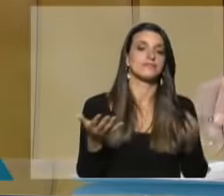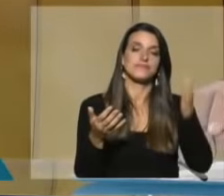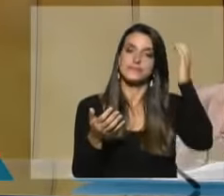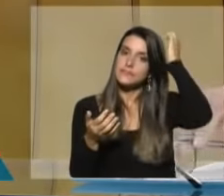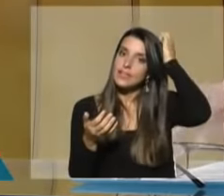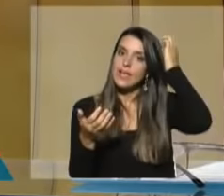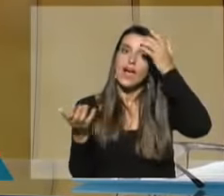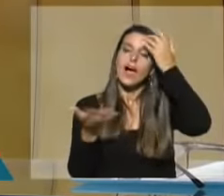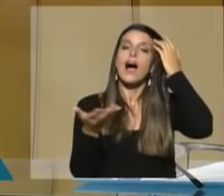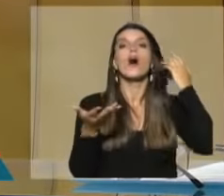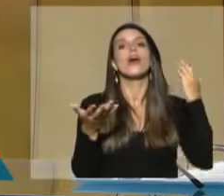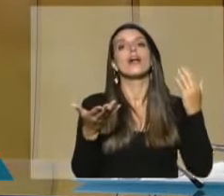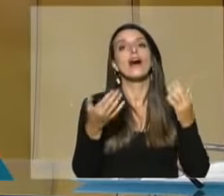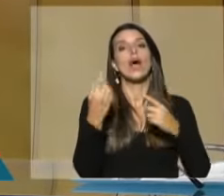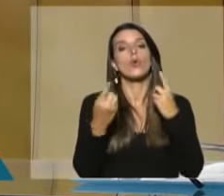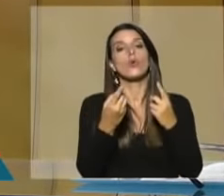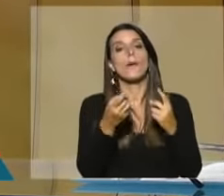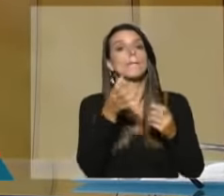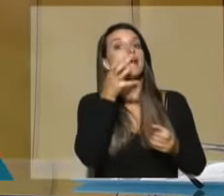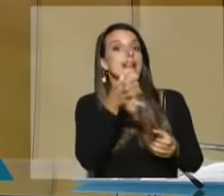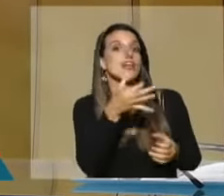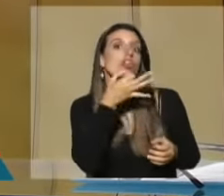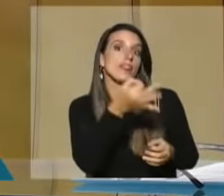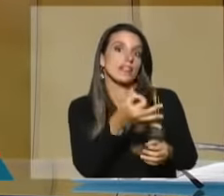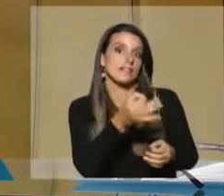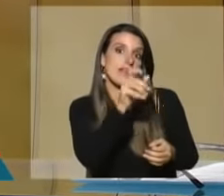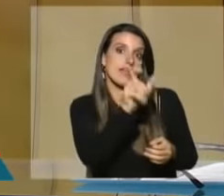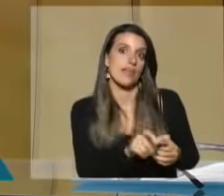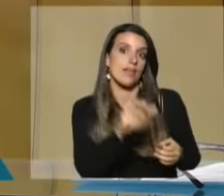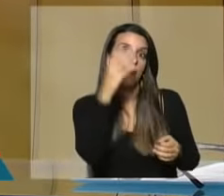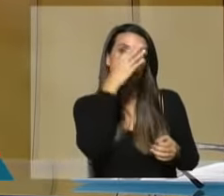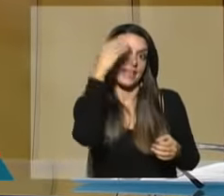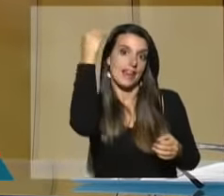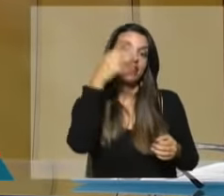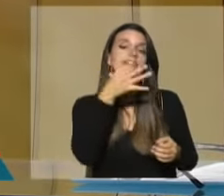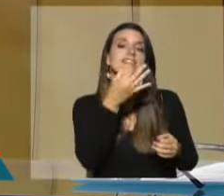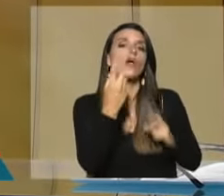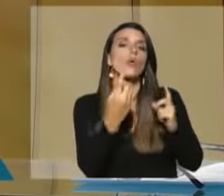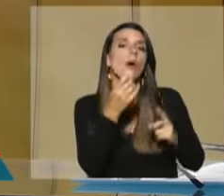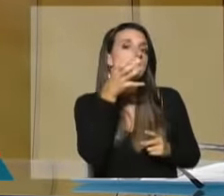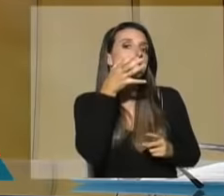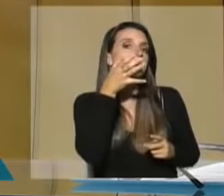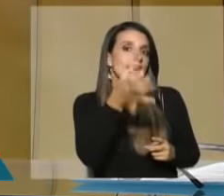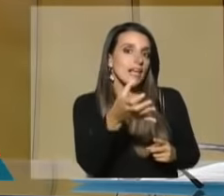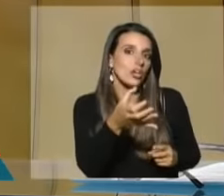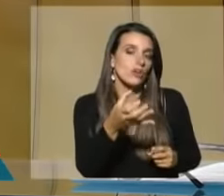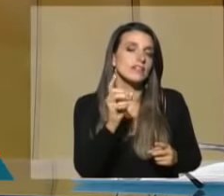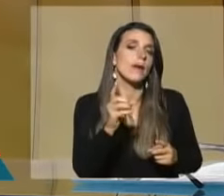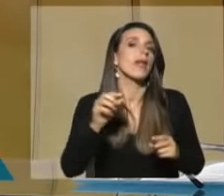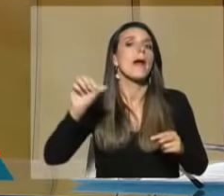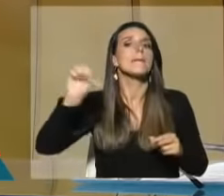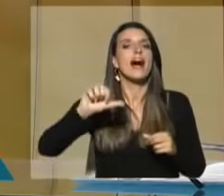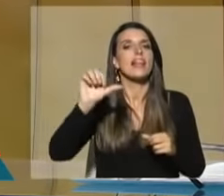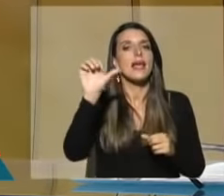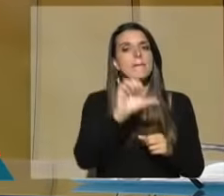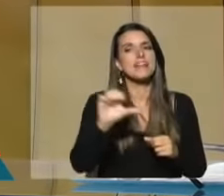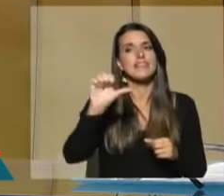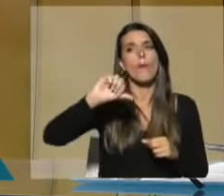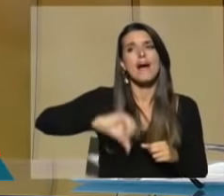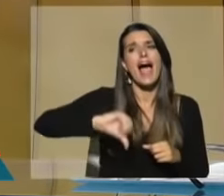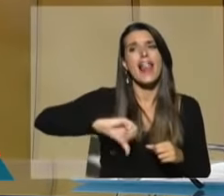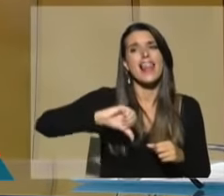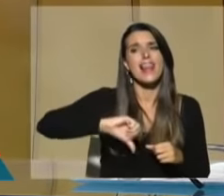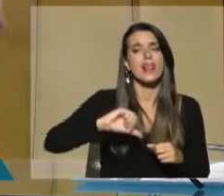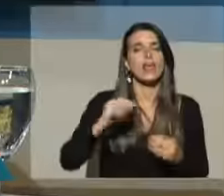Se abre la puerta a determinados riesgos. está marcando Rafael Michelini. Y se abre la puerta a los malos empresarios, había dicho hoy más temprano.